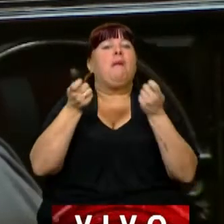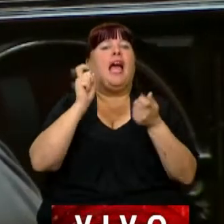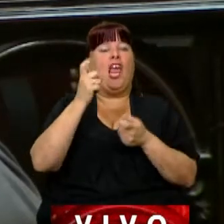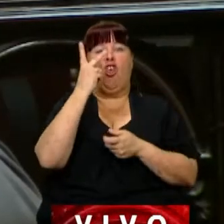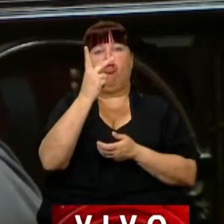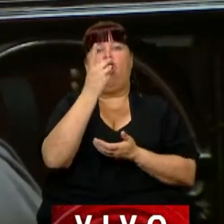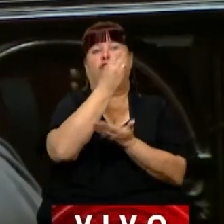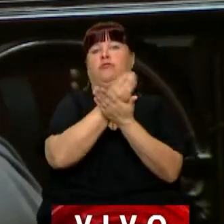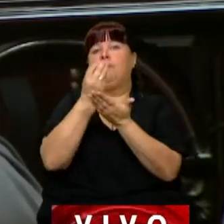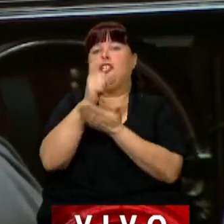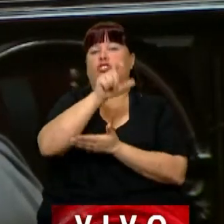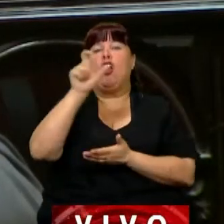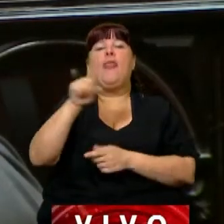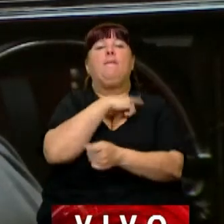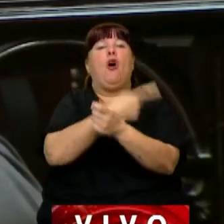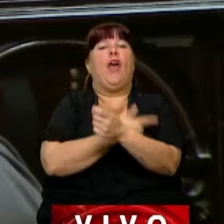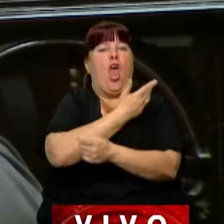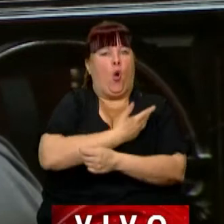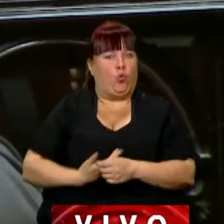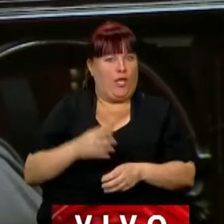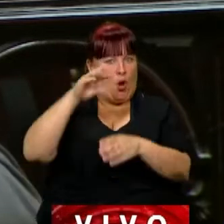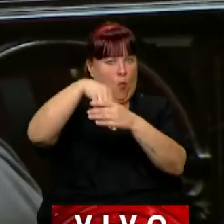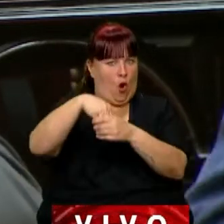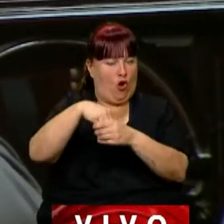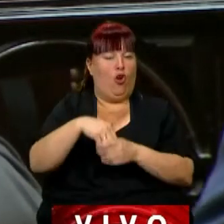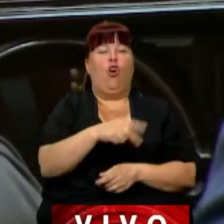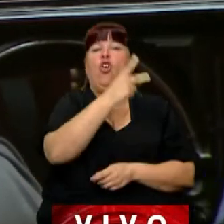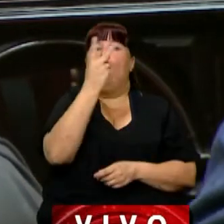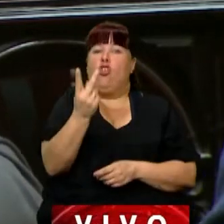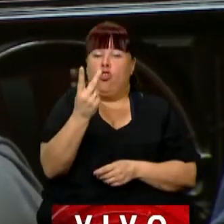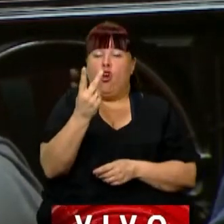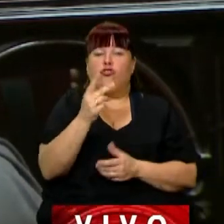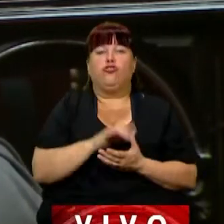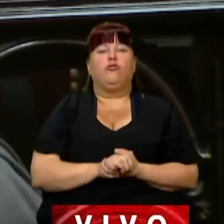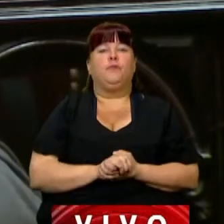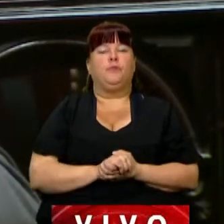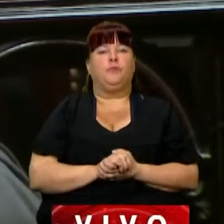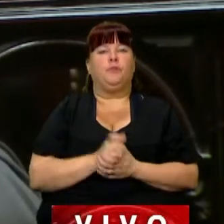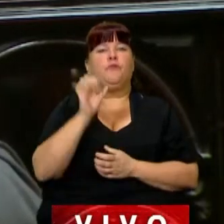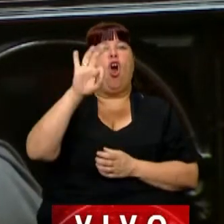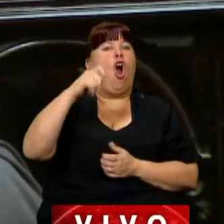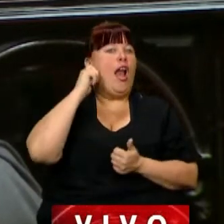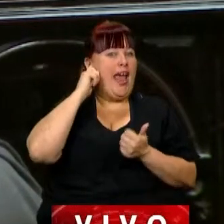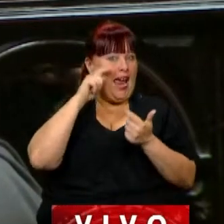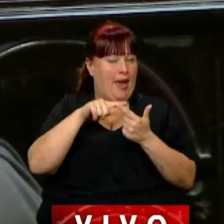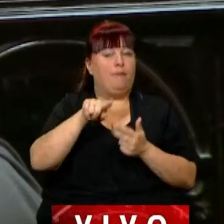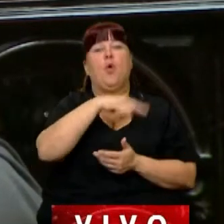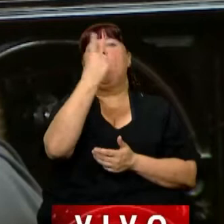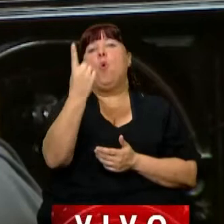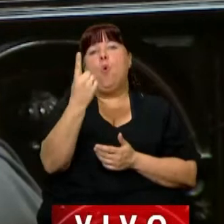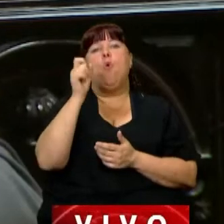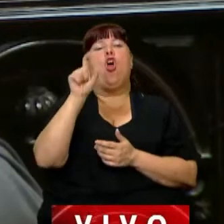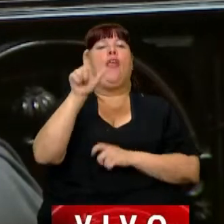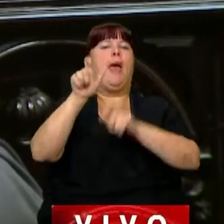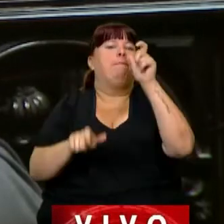por dos representantes del Poder Ejecutivo, dos de las ONG y uno por